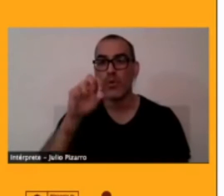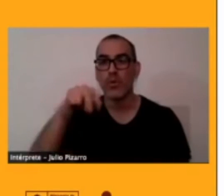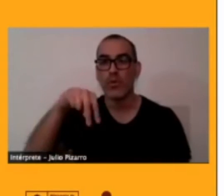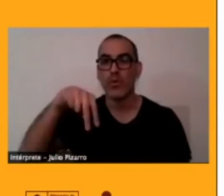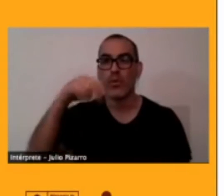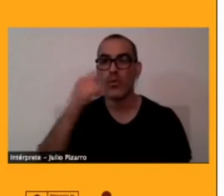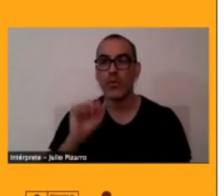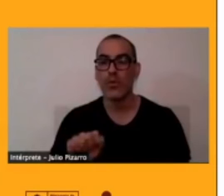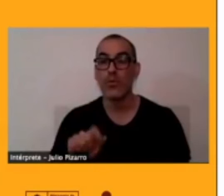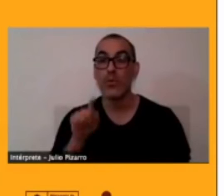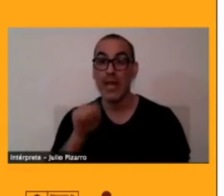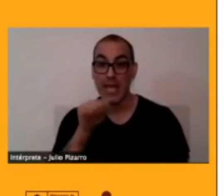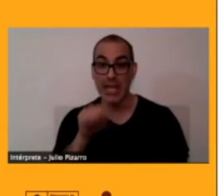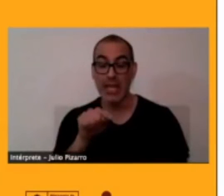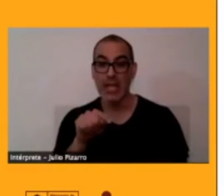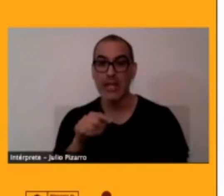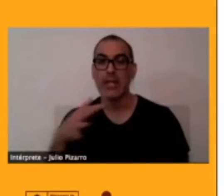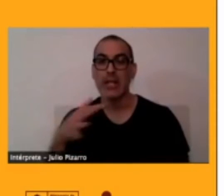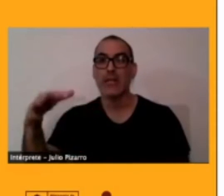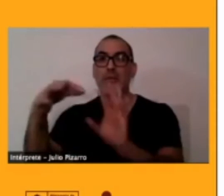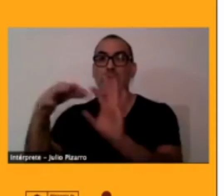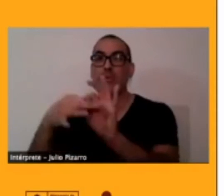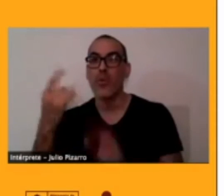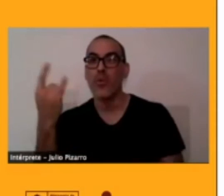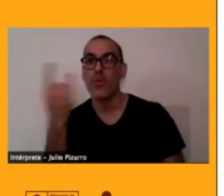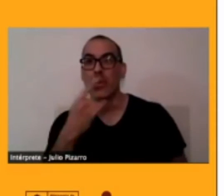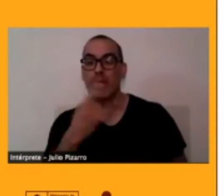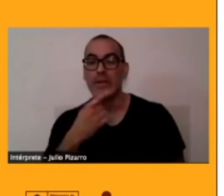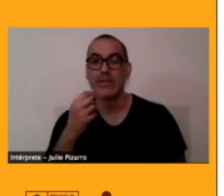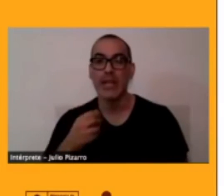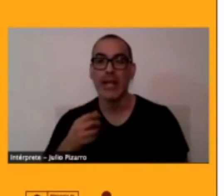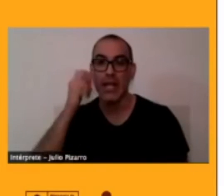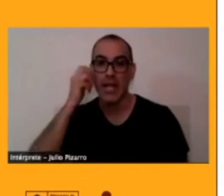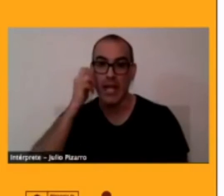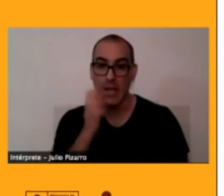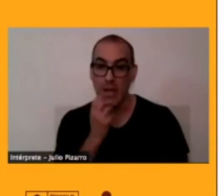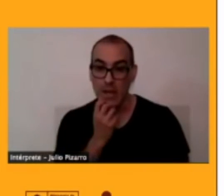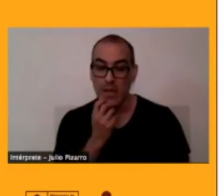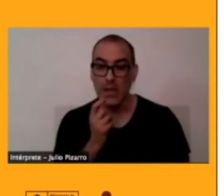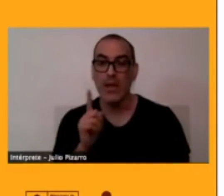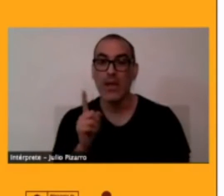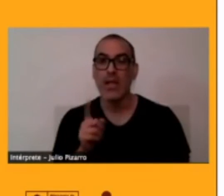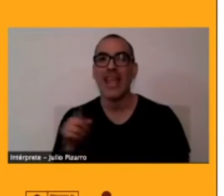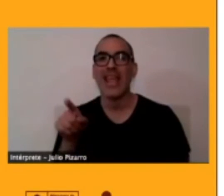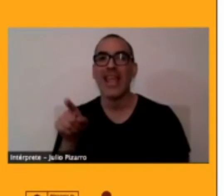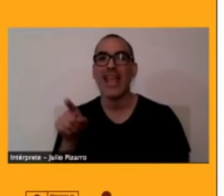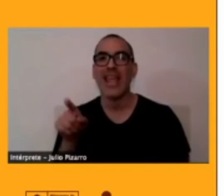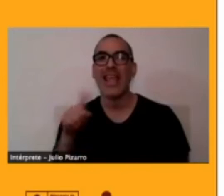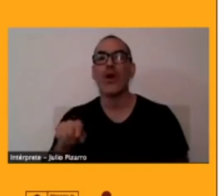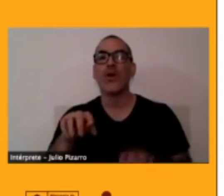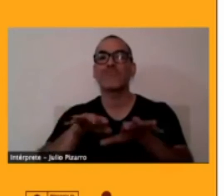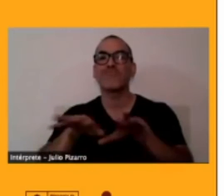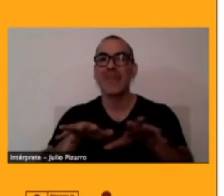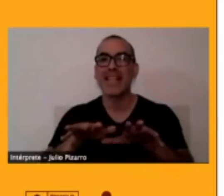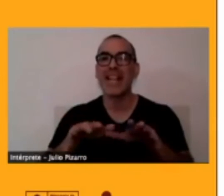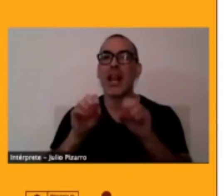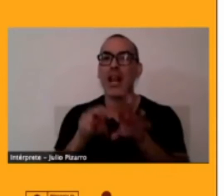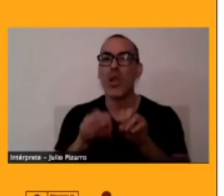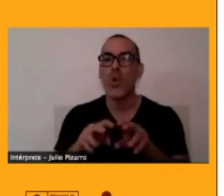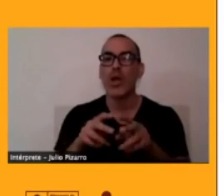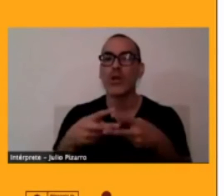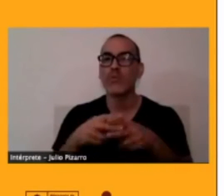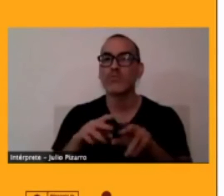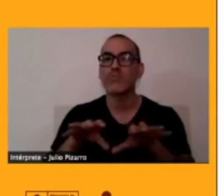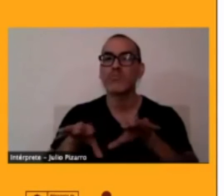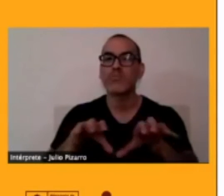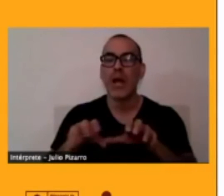Universidad de Arturo Prat realizaron material educativo para enseñar la lengua Kunza. Ese material claramente es